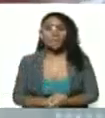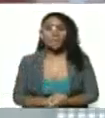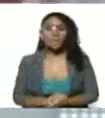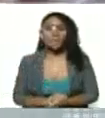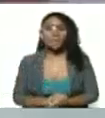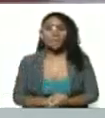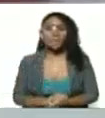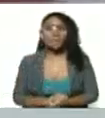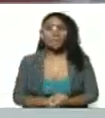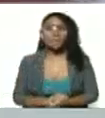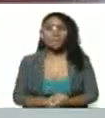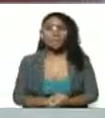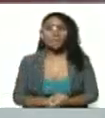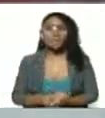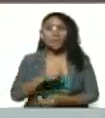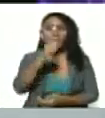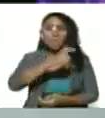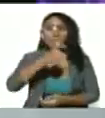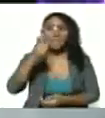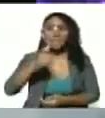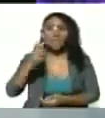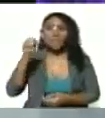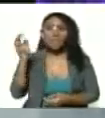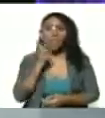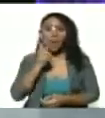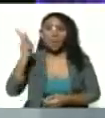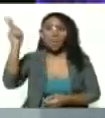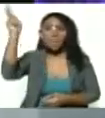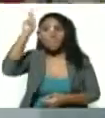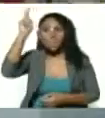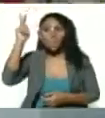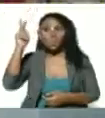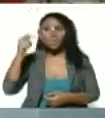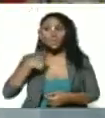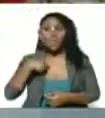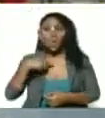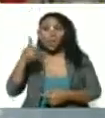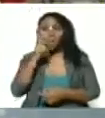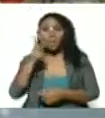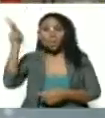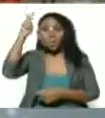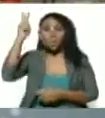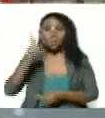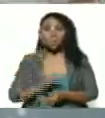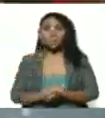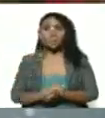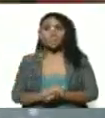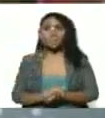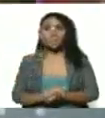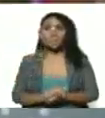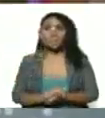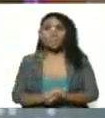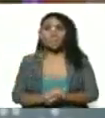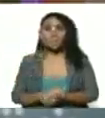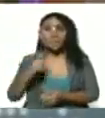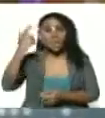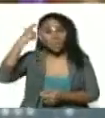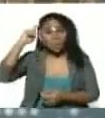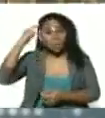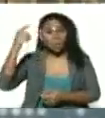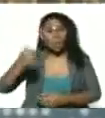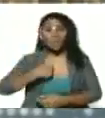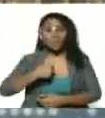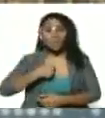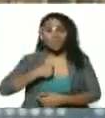Los huaycaipuristas. Yo soy huaycaipurista. Recuerden que yo soy